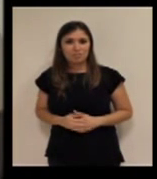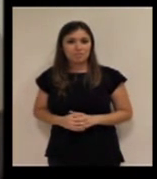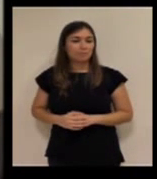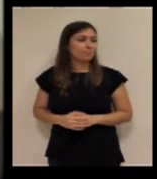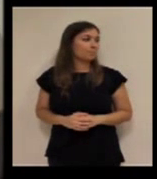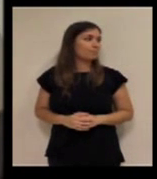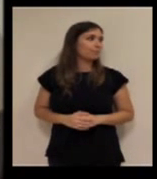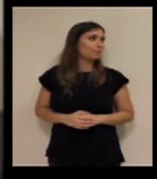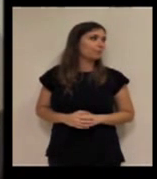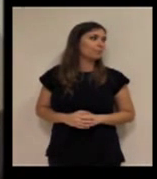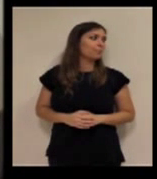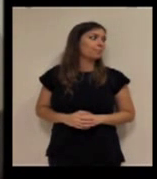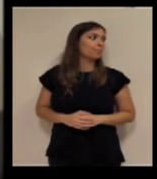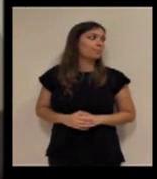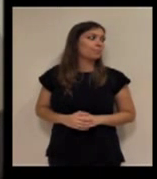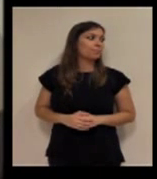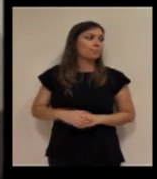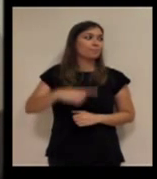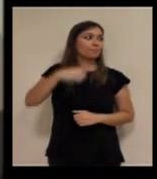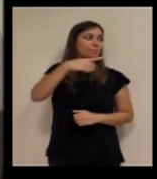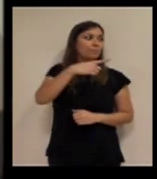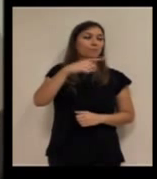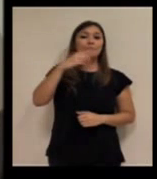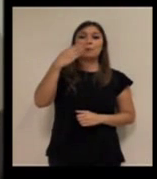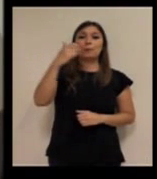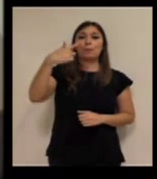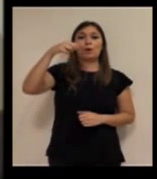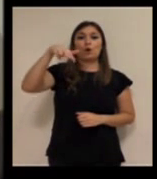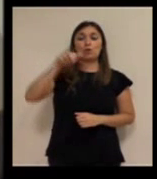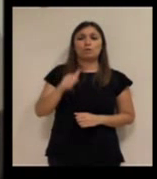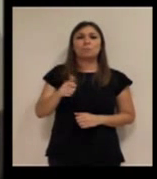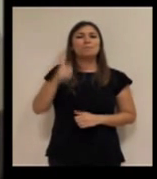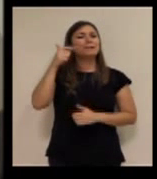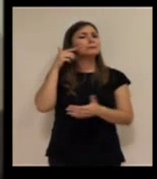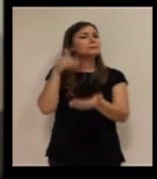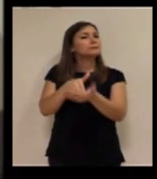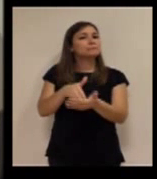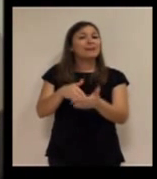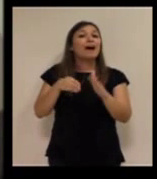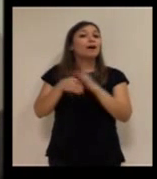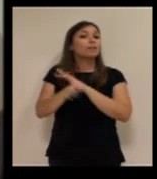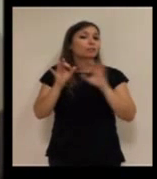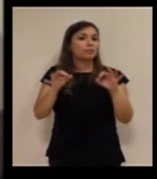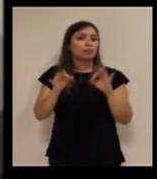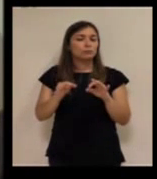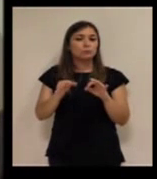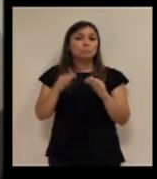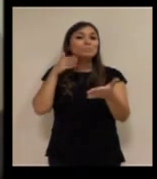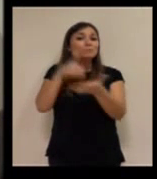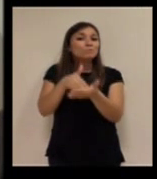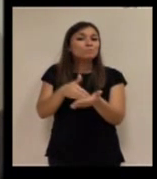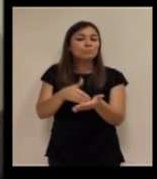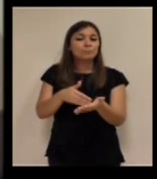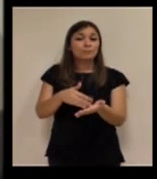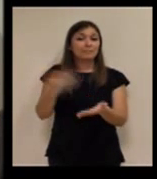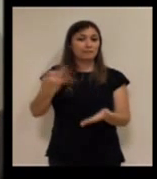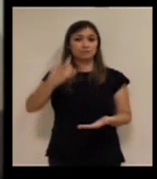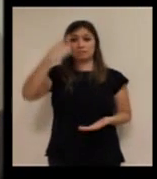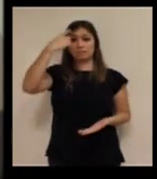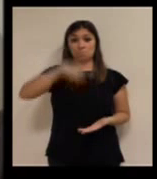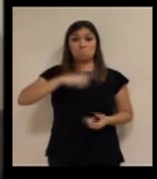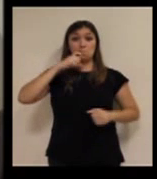Sí que hay una barrera que a veces es más difícil de superar en cuanto a acceso. Y es que el mayor,